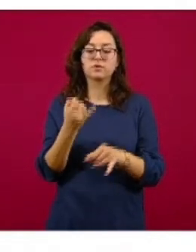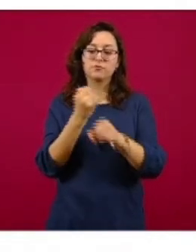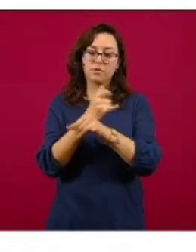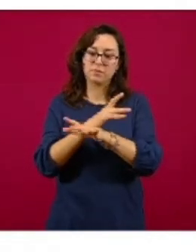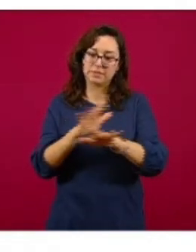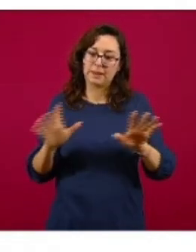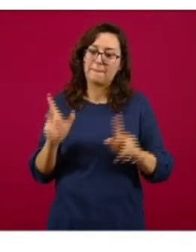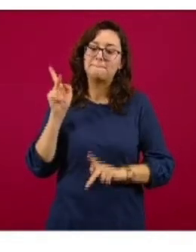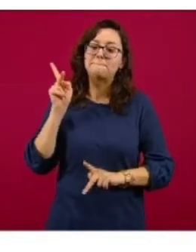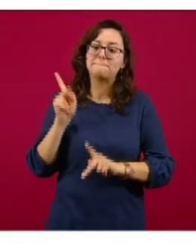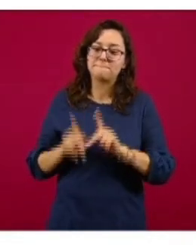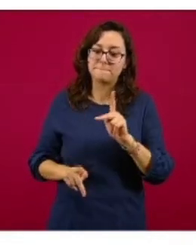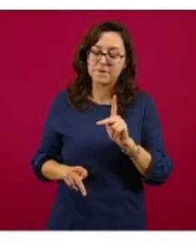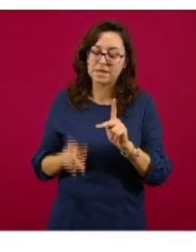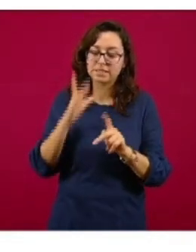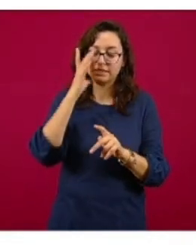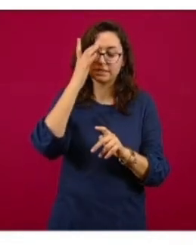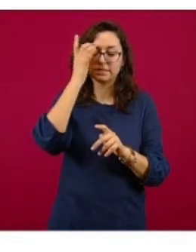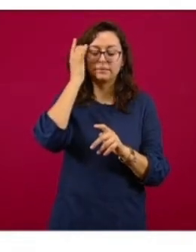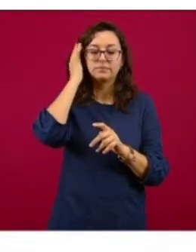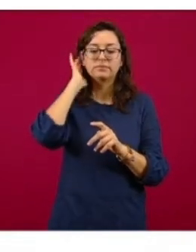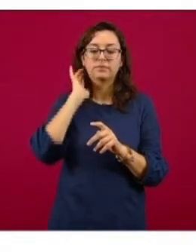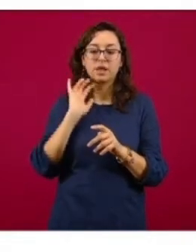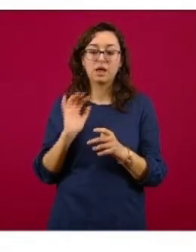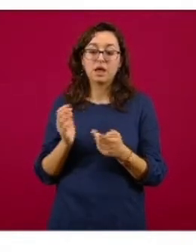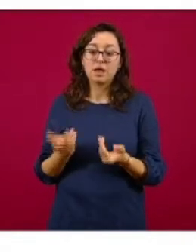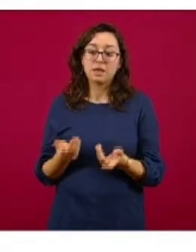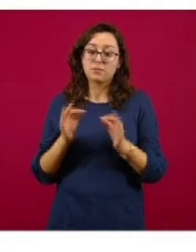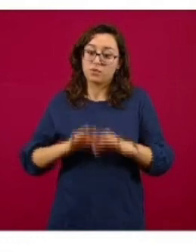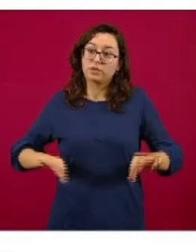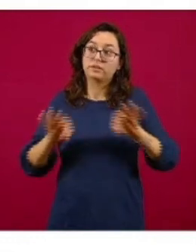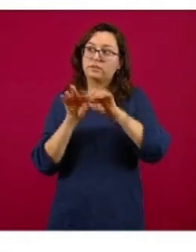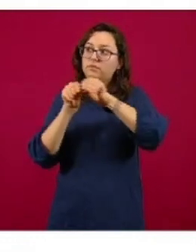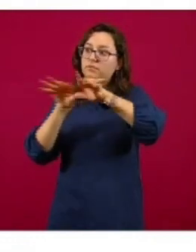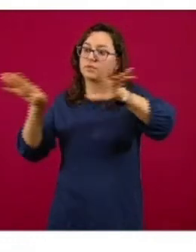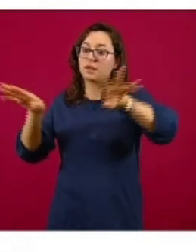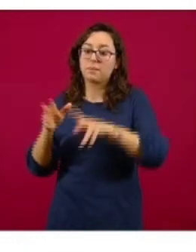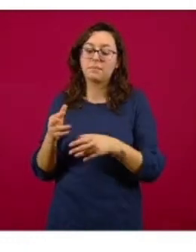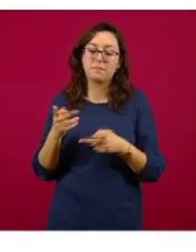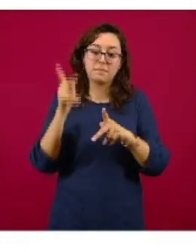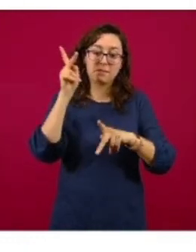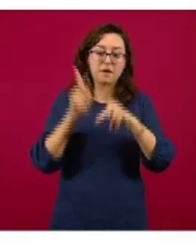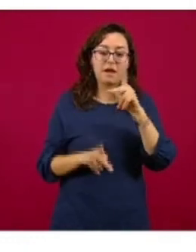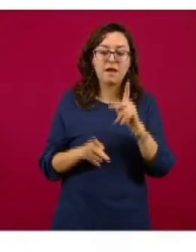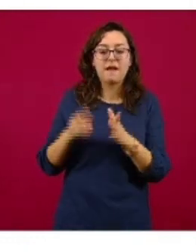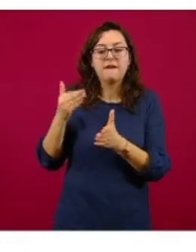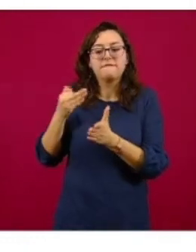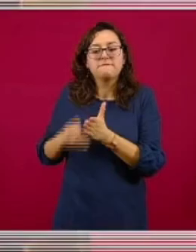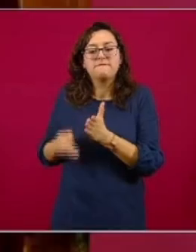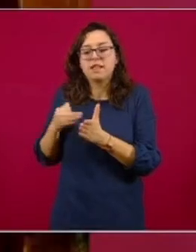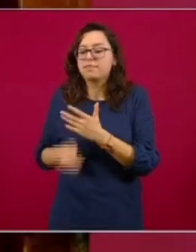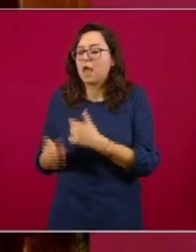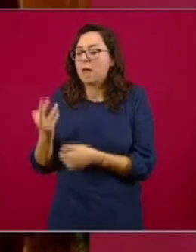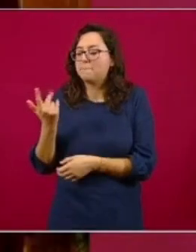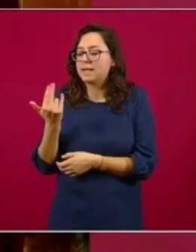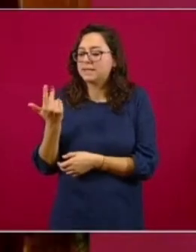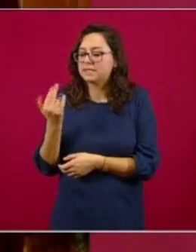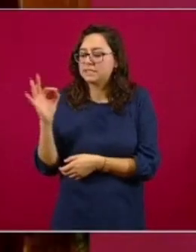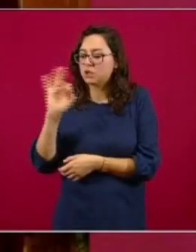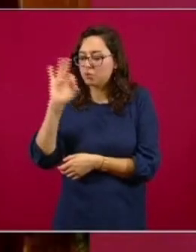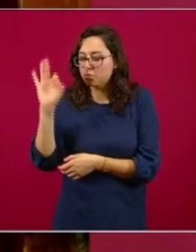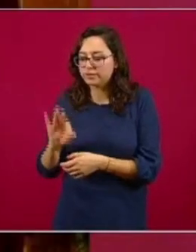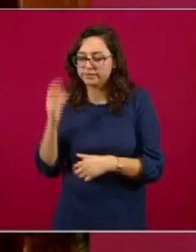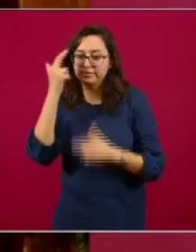siempre al reportar esto digan que son resultados preliminares. ¿Por qué? Porque nos falta un poquito más del 25%